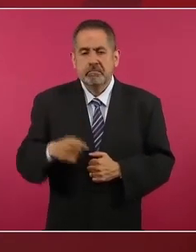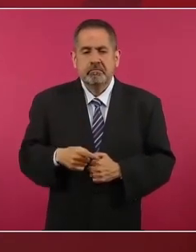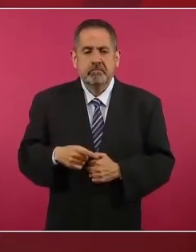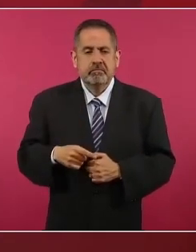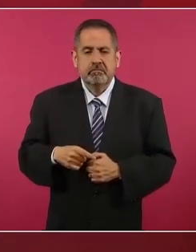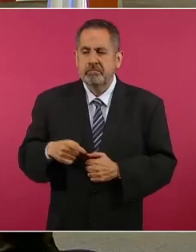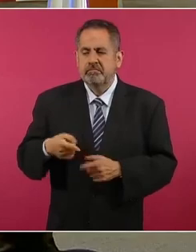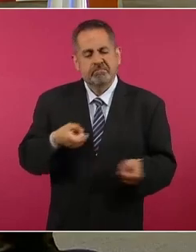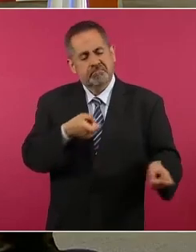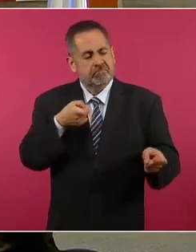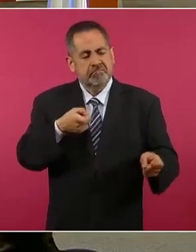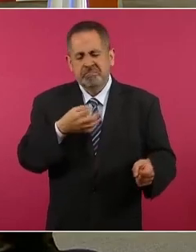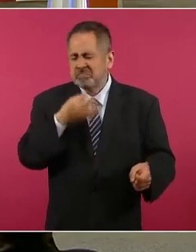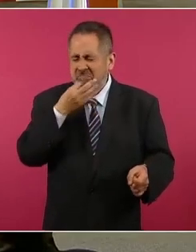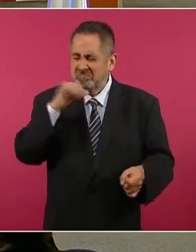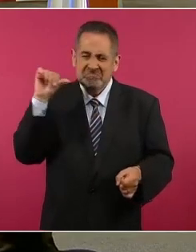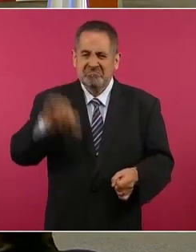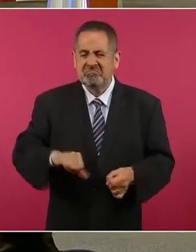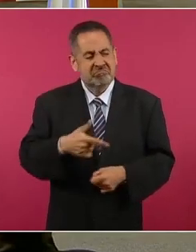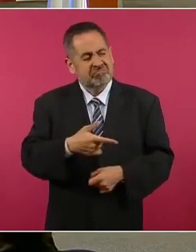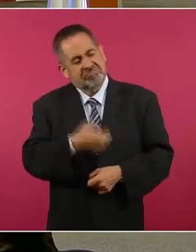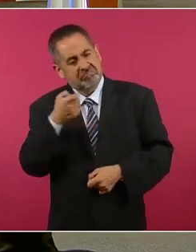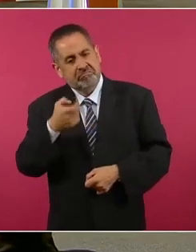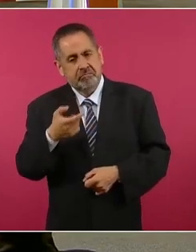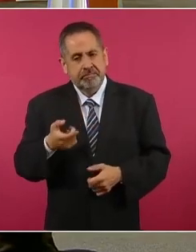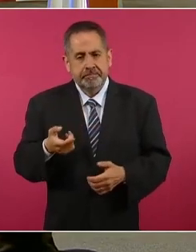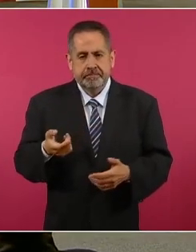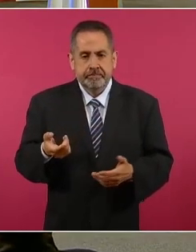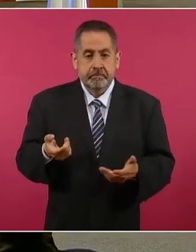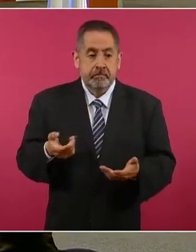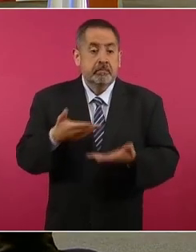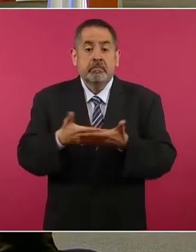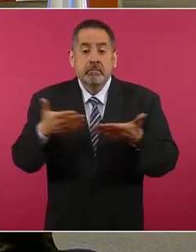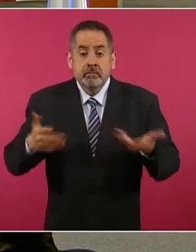Mátalos en Caliente. Y ahora,